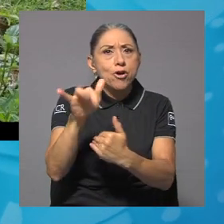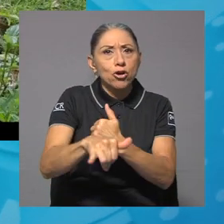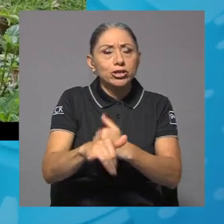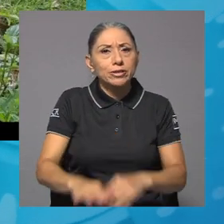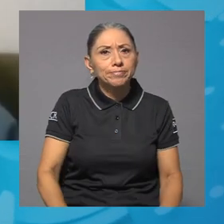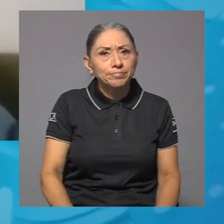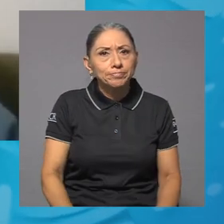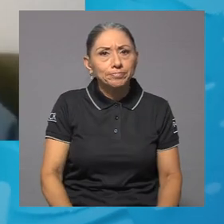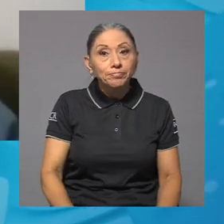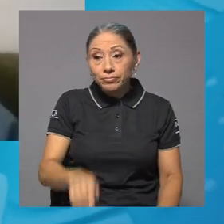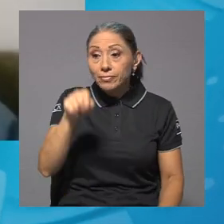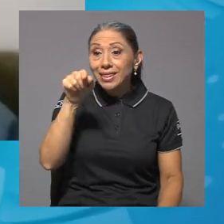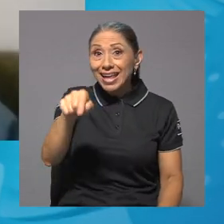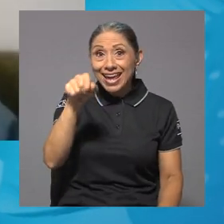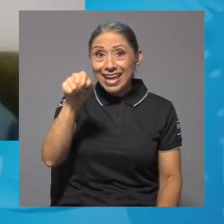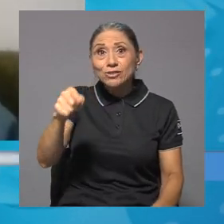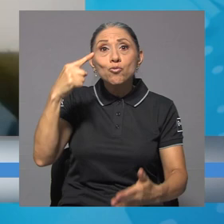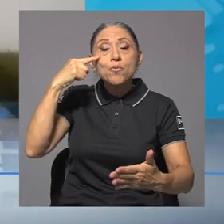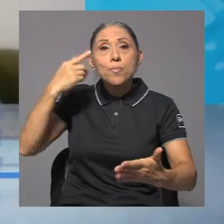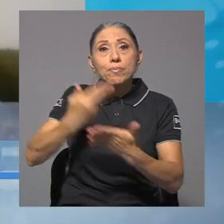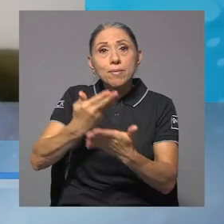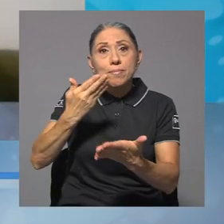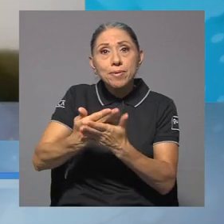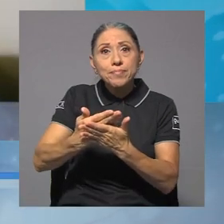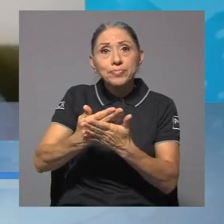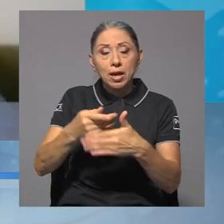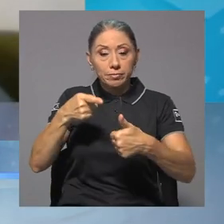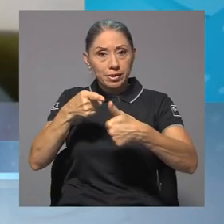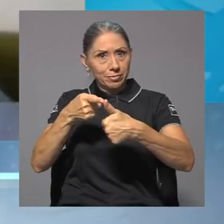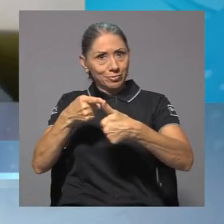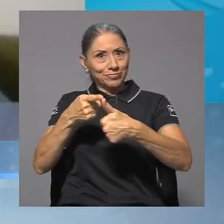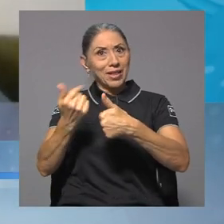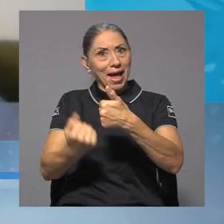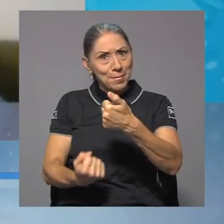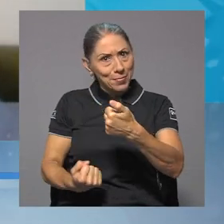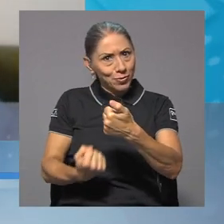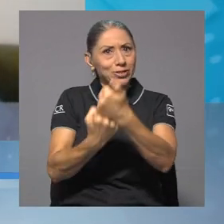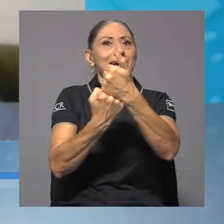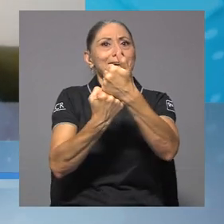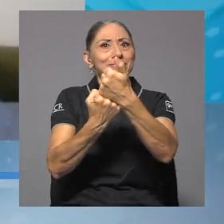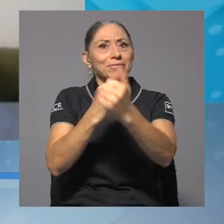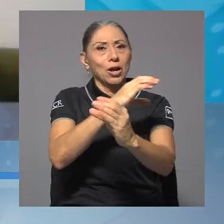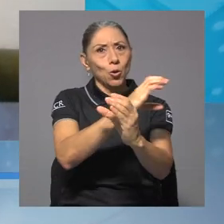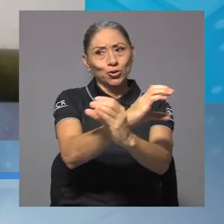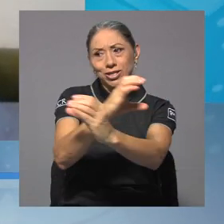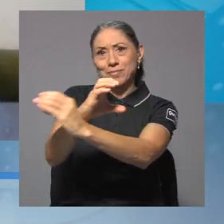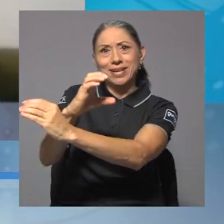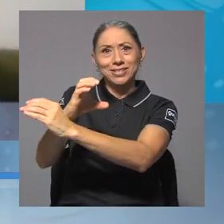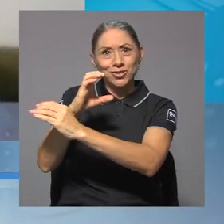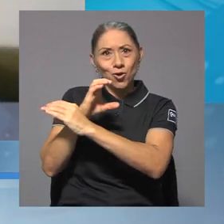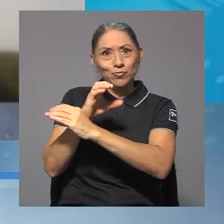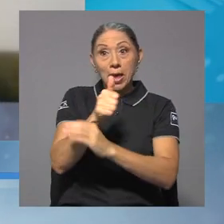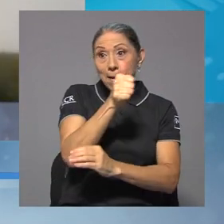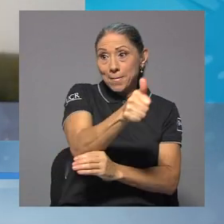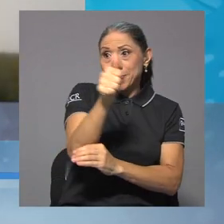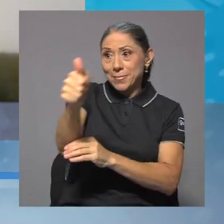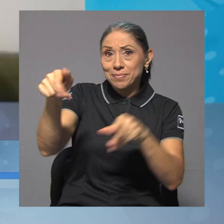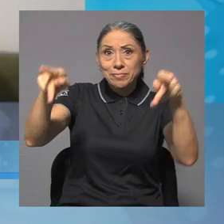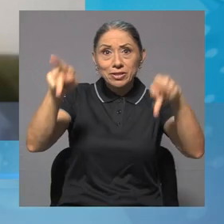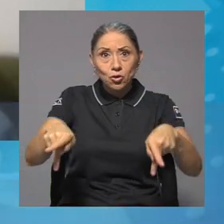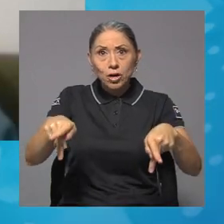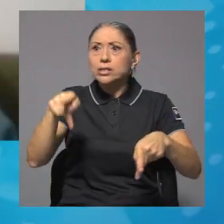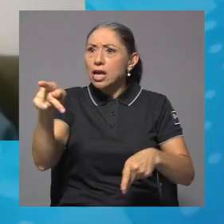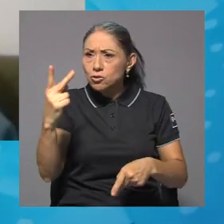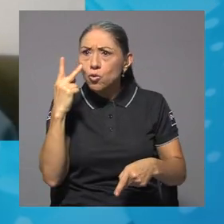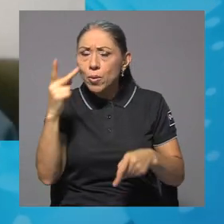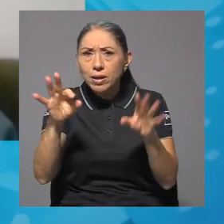proyecto. Y esto nos presenta la evidencia para uno apoyar, por ejemplo, la conservación en manos de las personas,